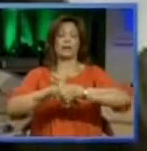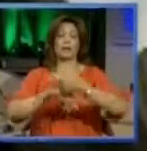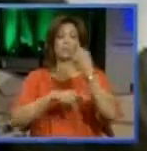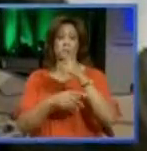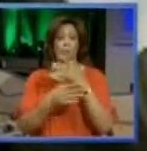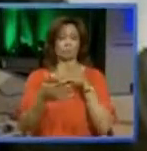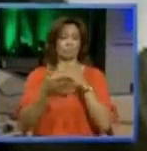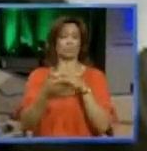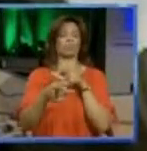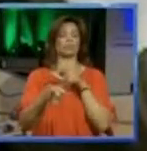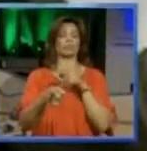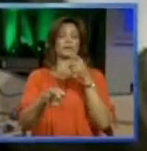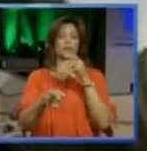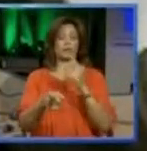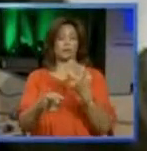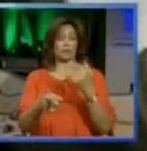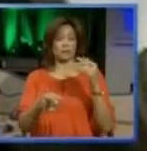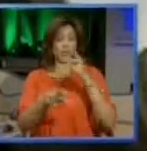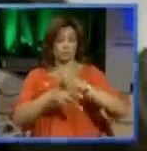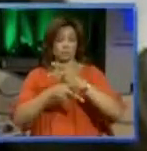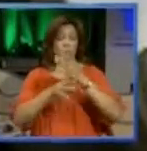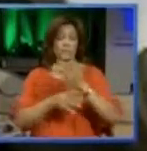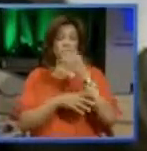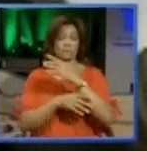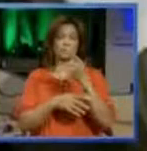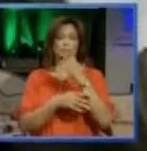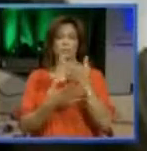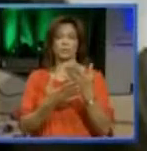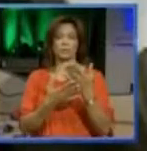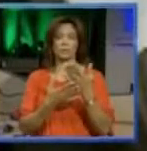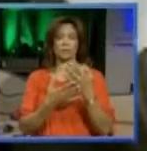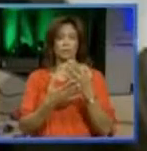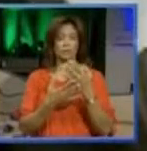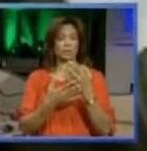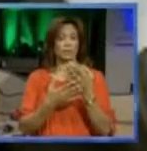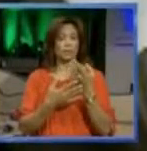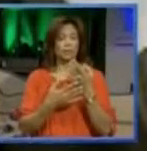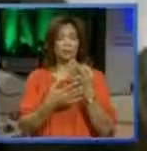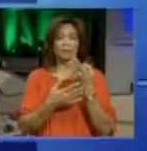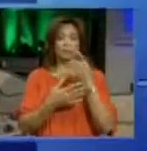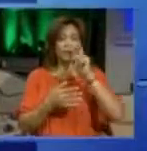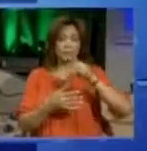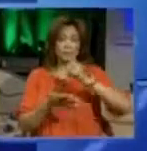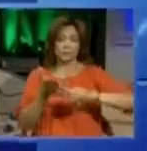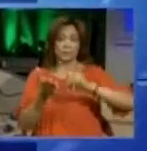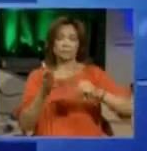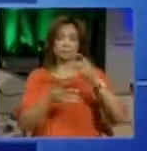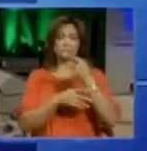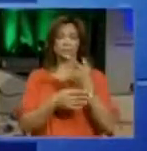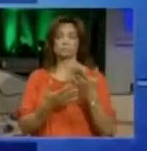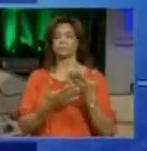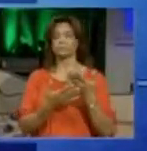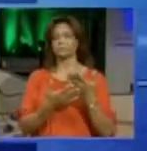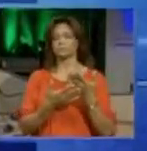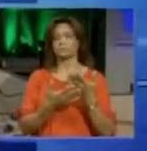en contra de ella. Él era uno de los supervisores. Ustedes allá van a tener que hacer la asignación de quién para ese tiempo.